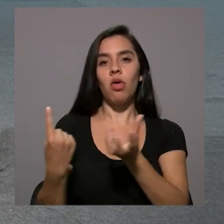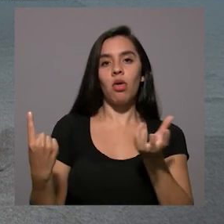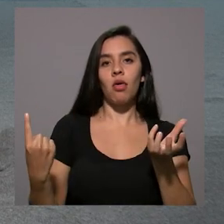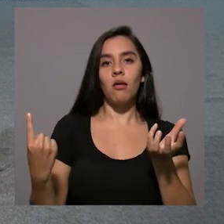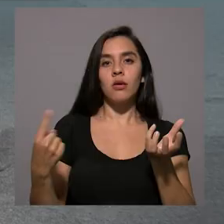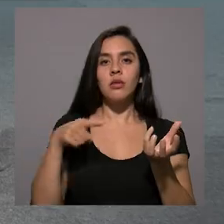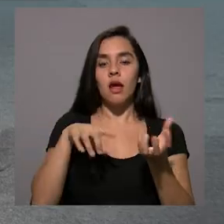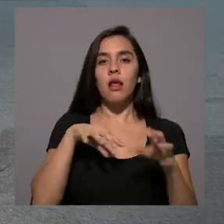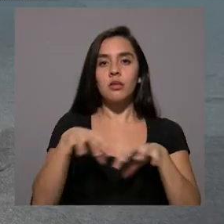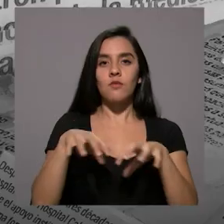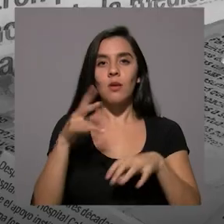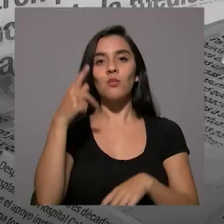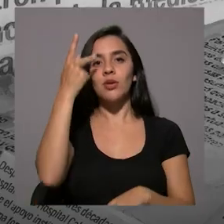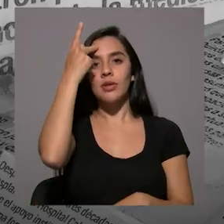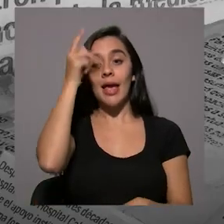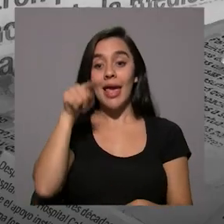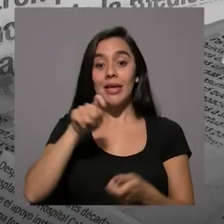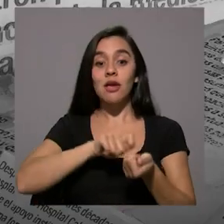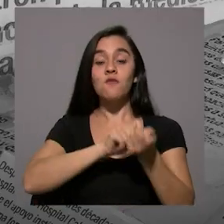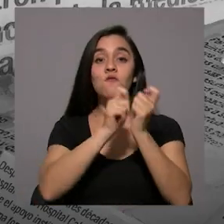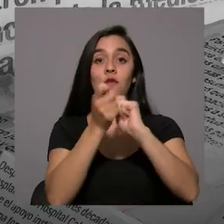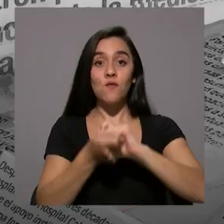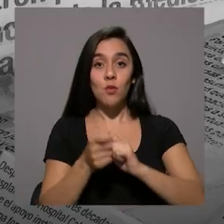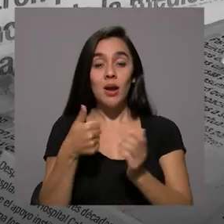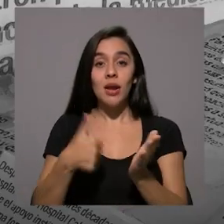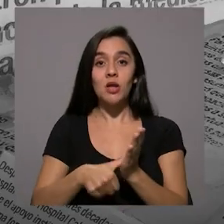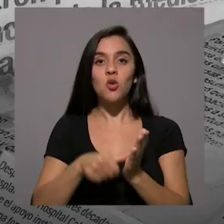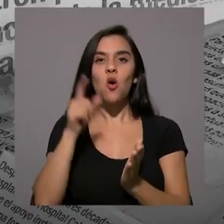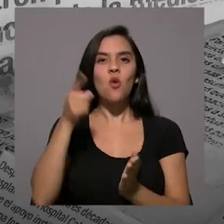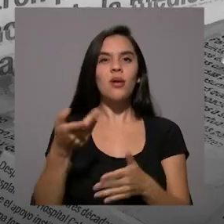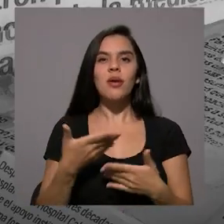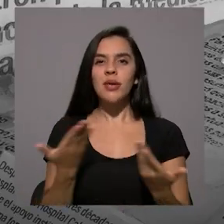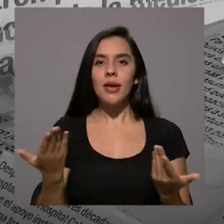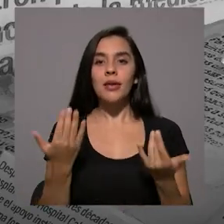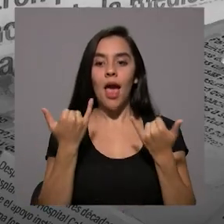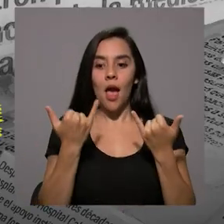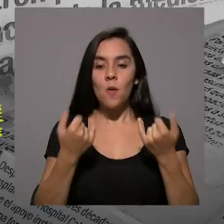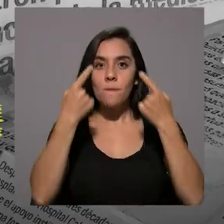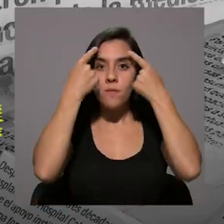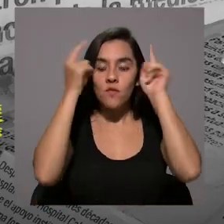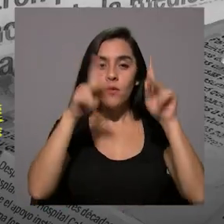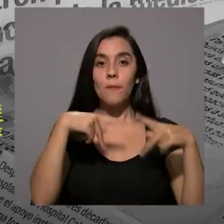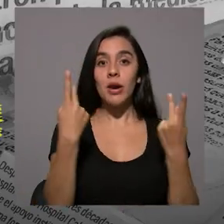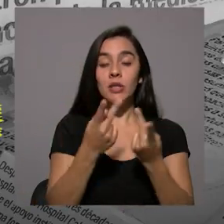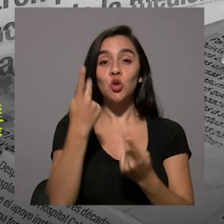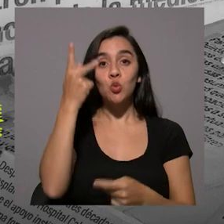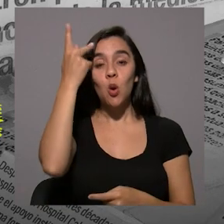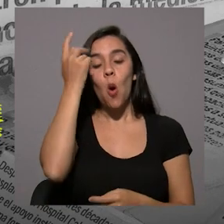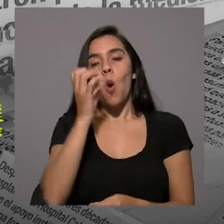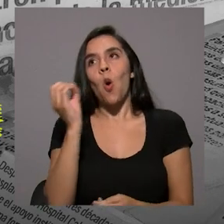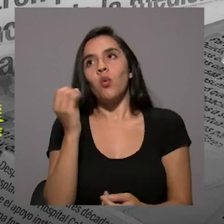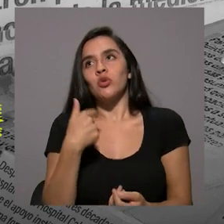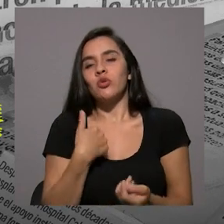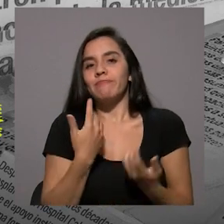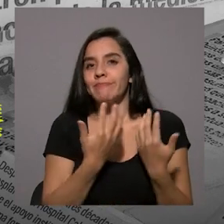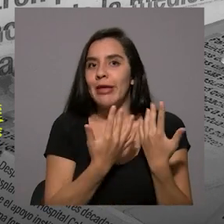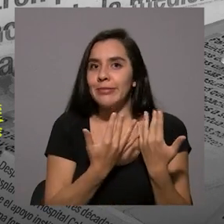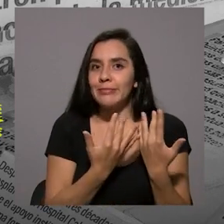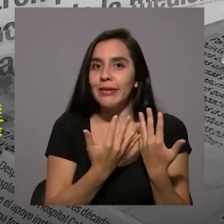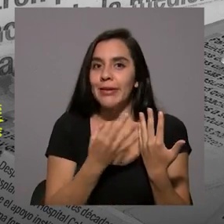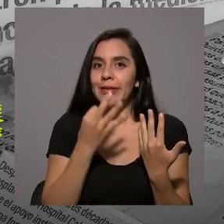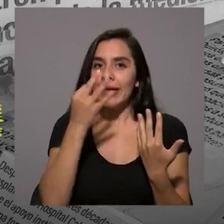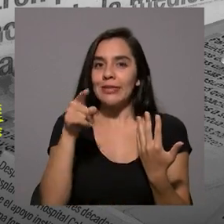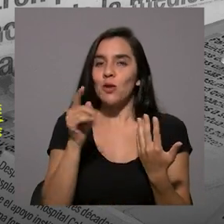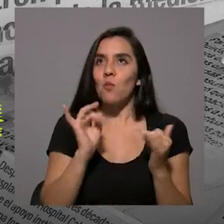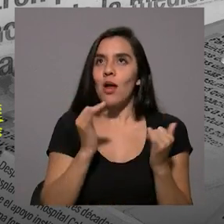de esa dinámica política. ¿Esta reforma electoral a qué va a obligar? Que por fin los partidos políticos, o esperaría, yo les hago un